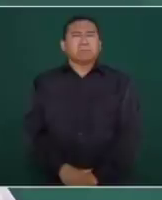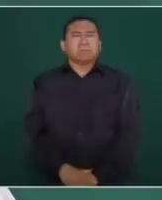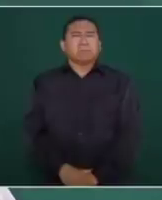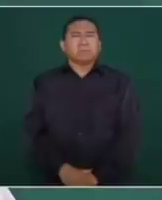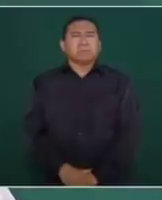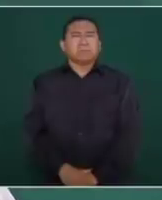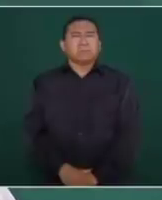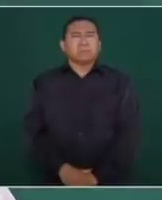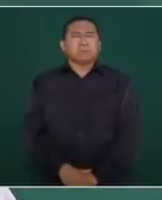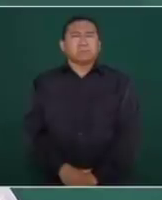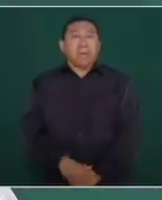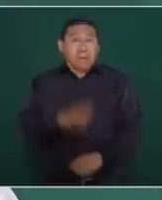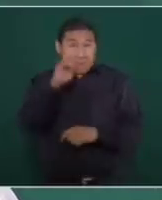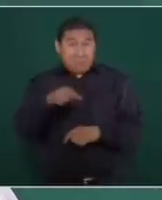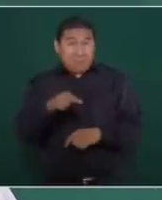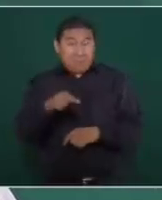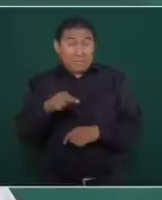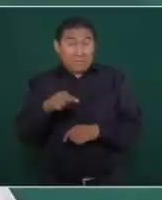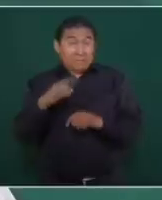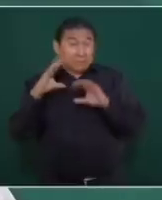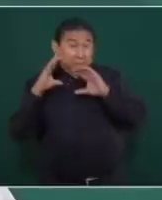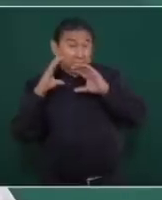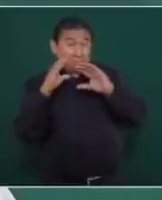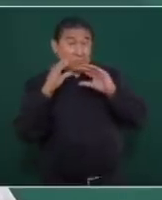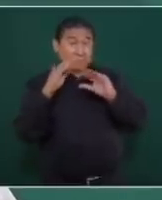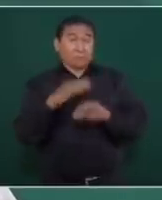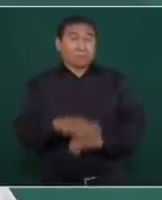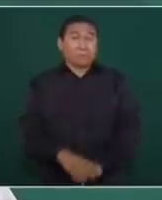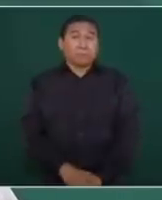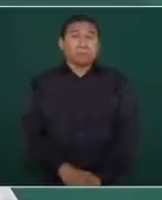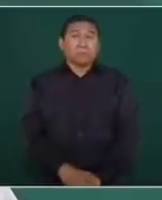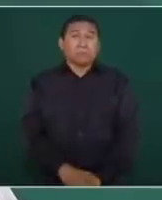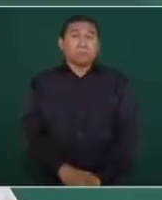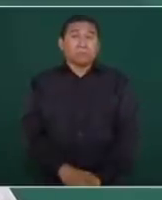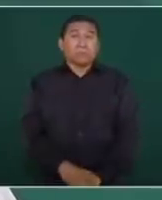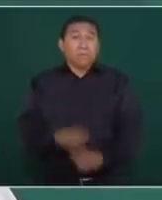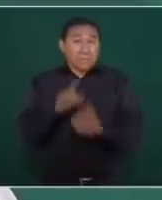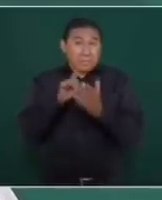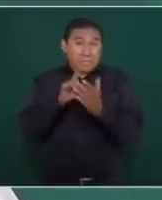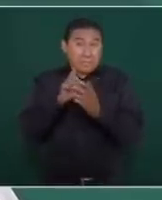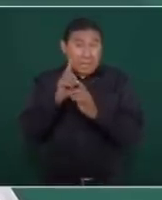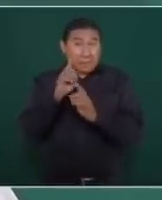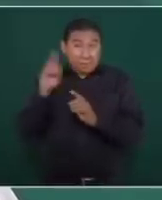la verdadera doctrina de la derecha